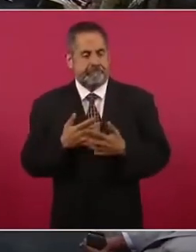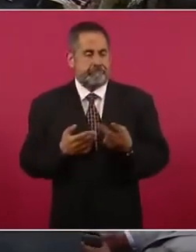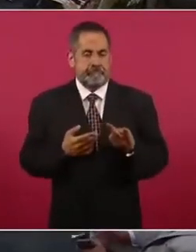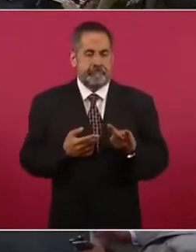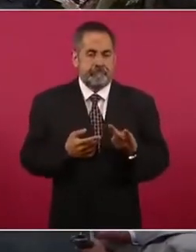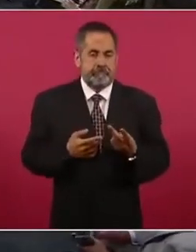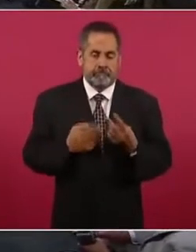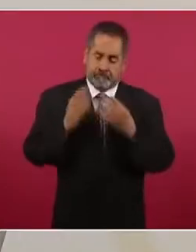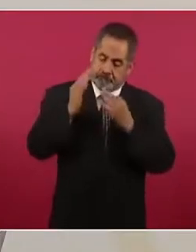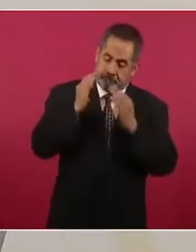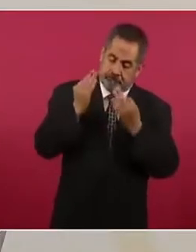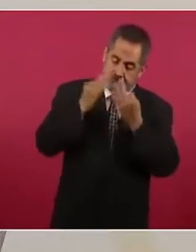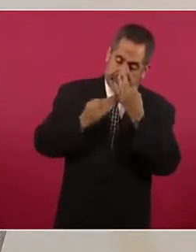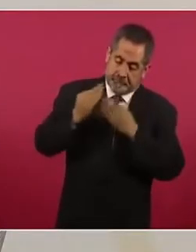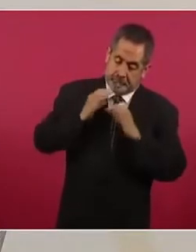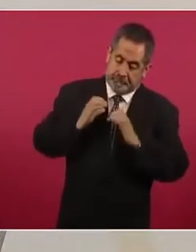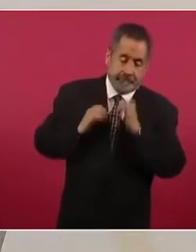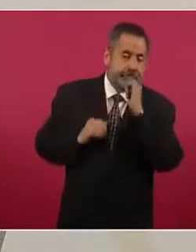trata.